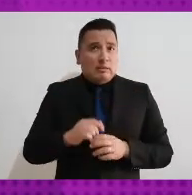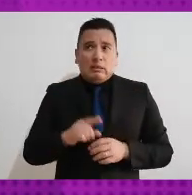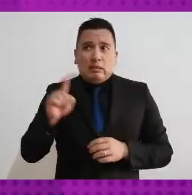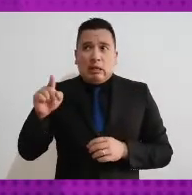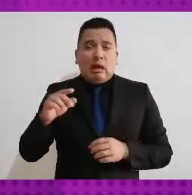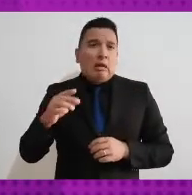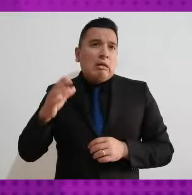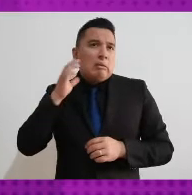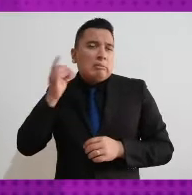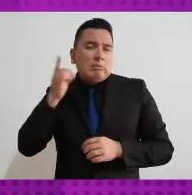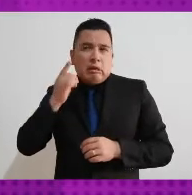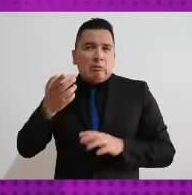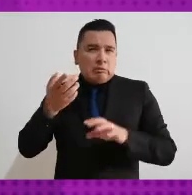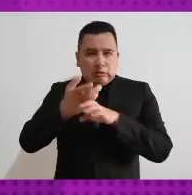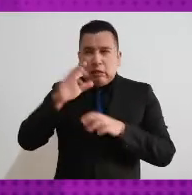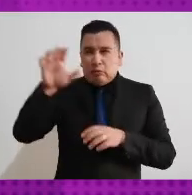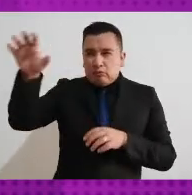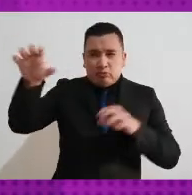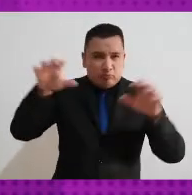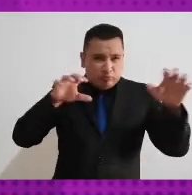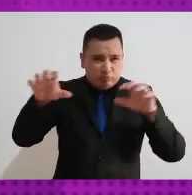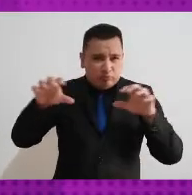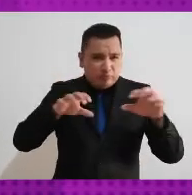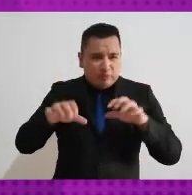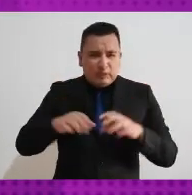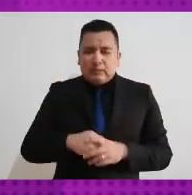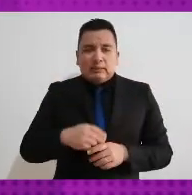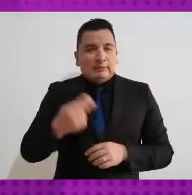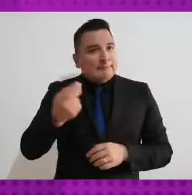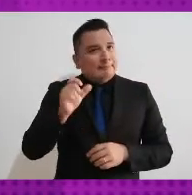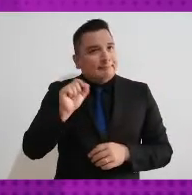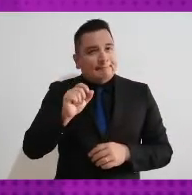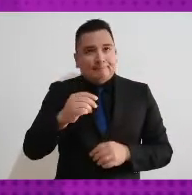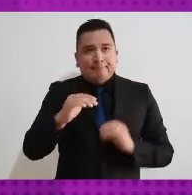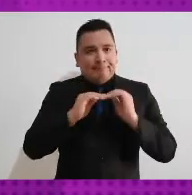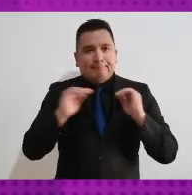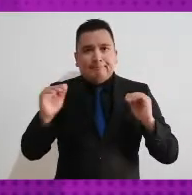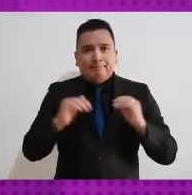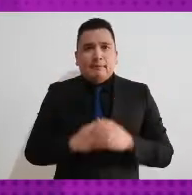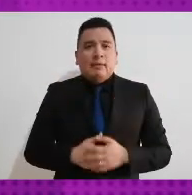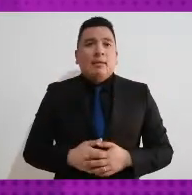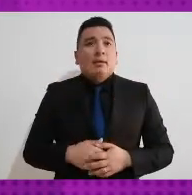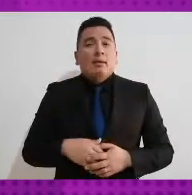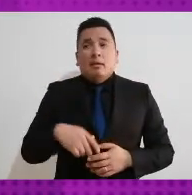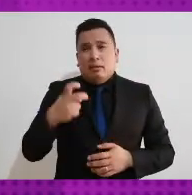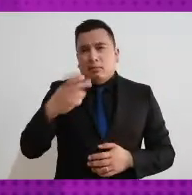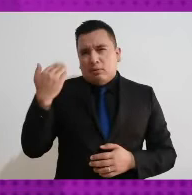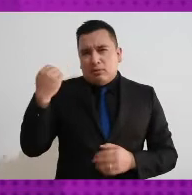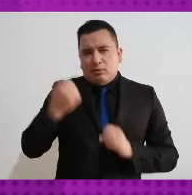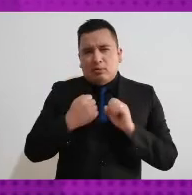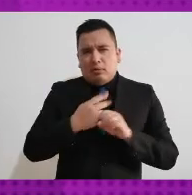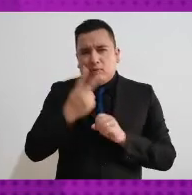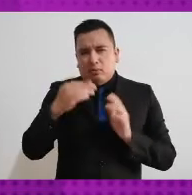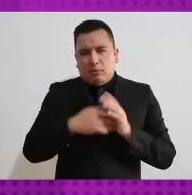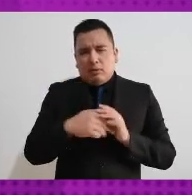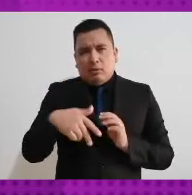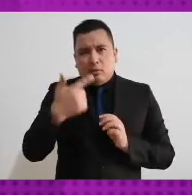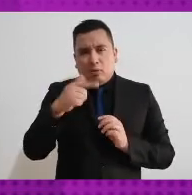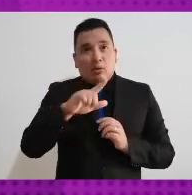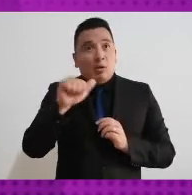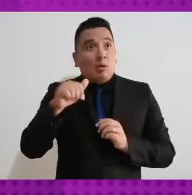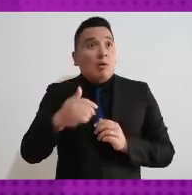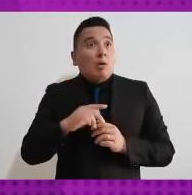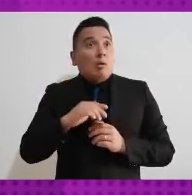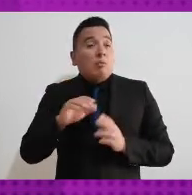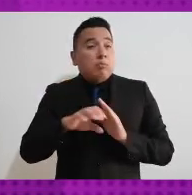fecha, hemos tenido una gran evolución en la materia y ahora ya hablamos de paridad en todo, cuando se hizo esta Reforma Constitucional de